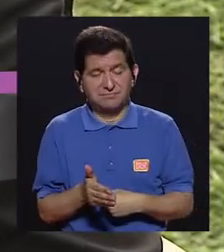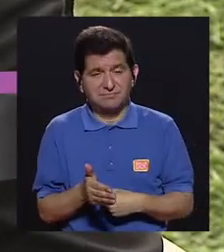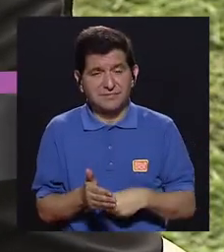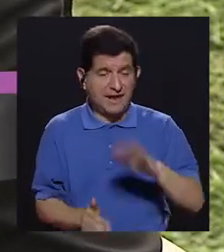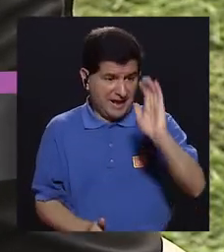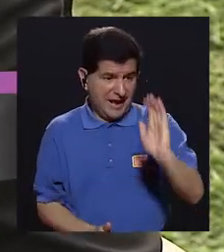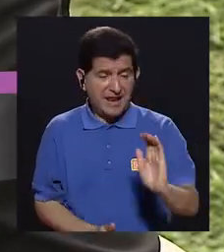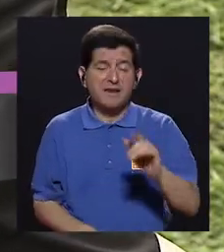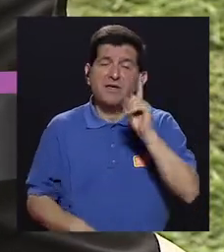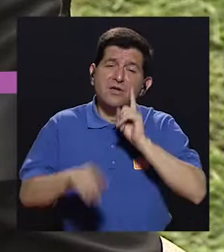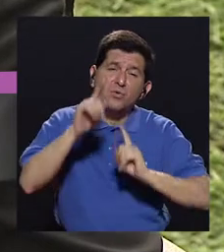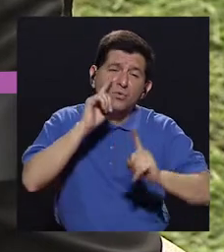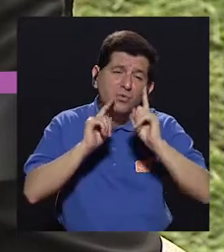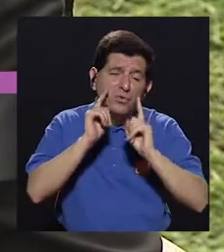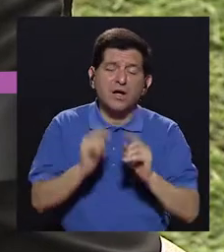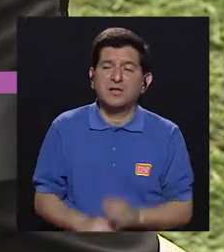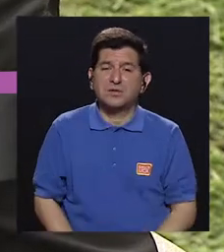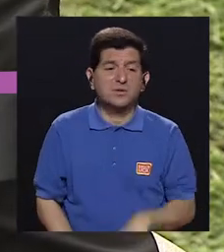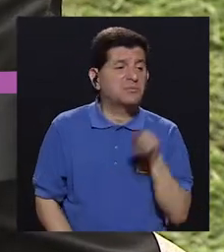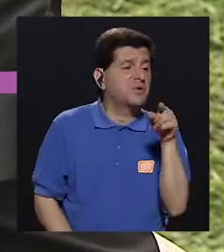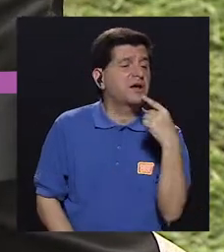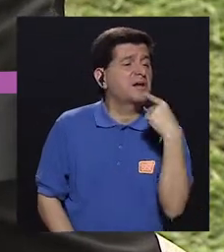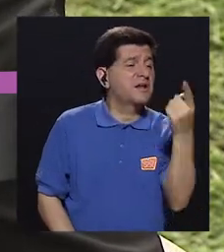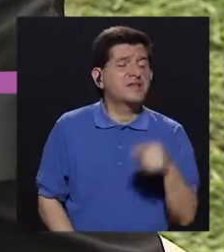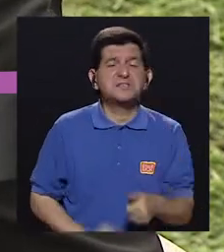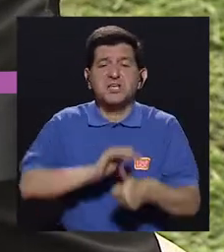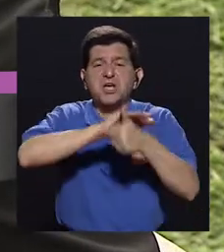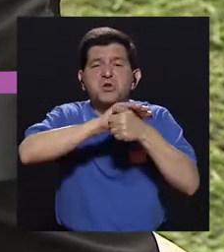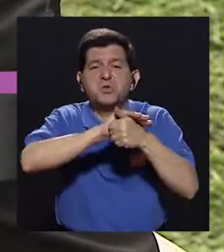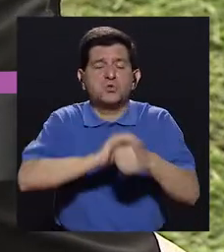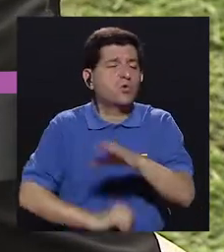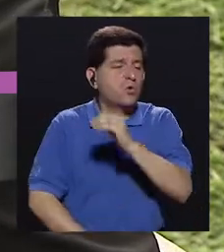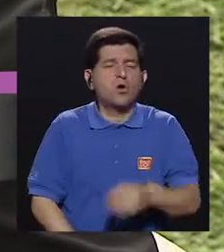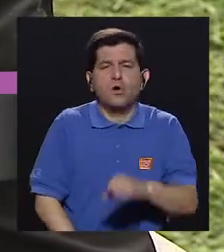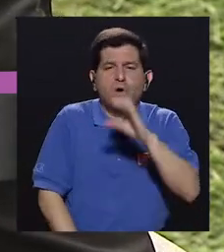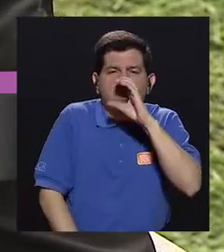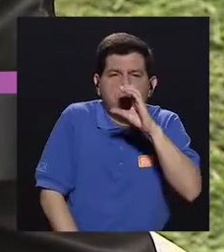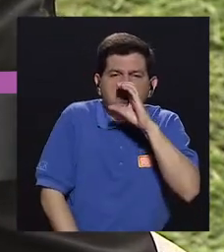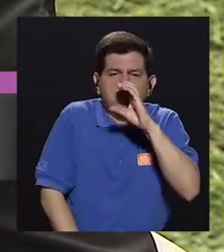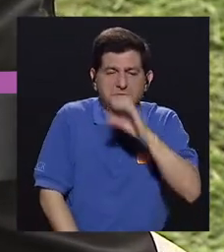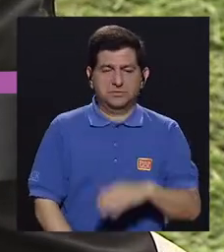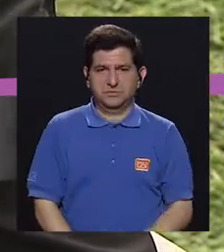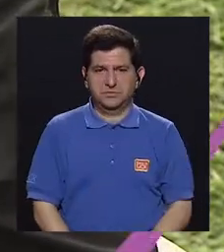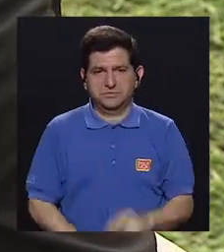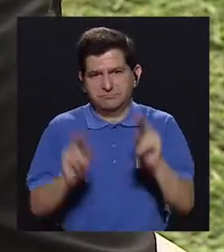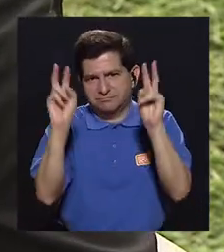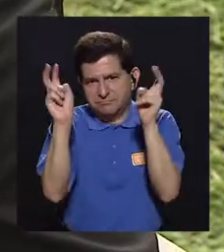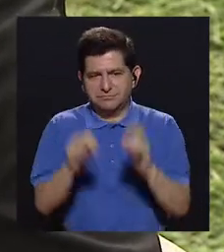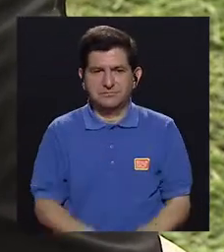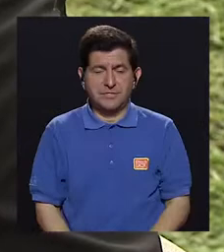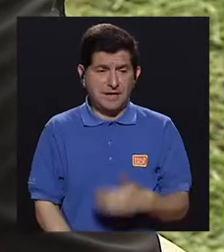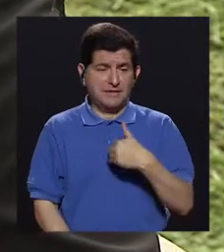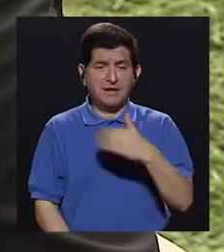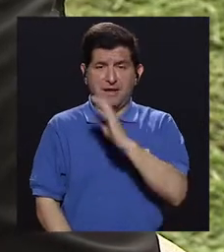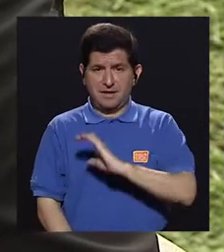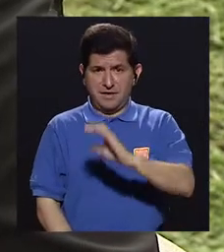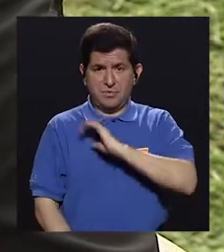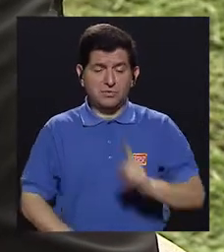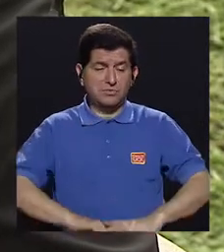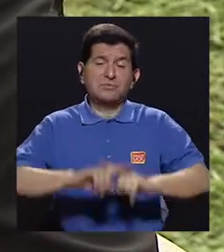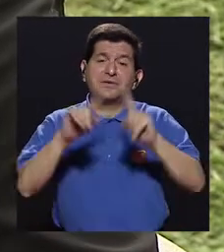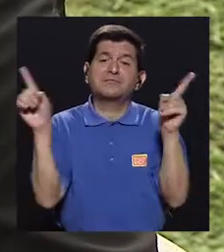es cruel, ¿verdad? Es un niño que llega llorando porque le dijeron tortuga o chanchito, ¿verdad? Porque tienen un